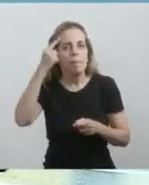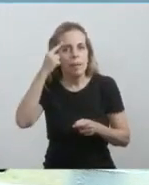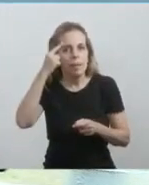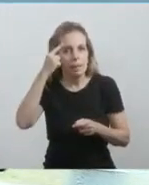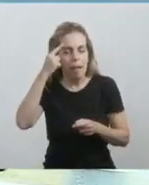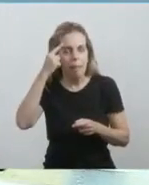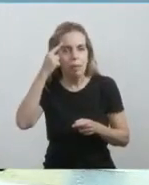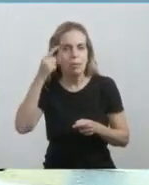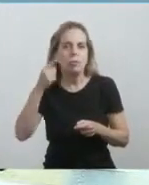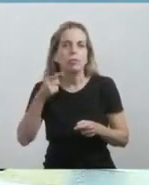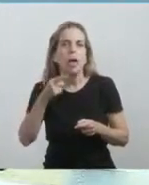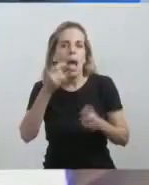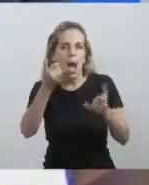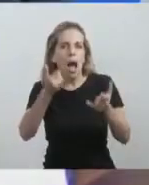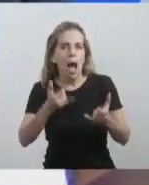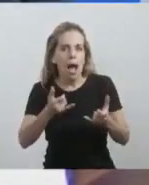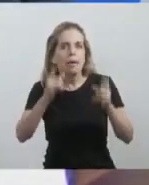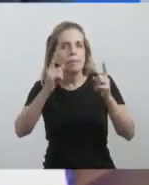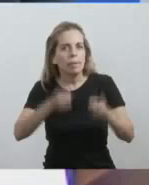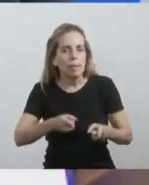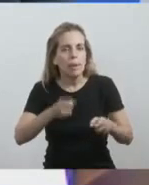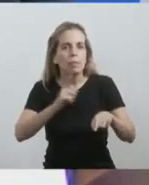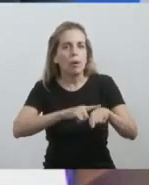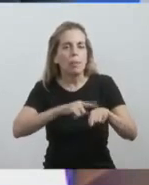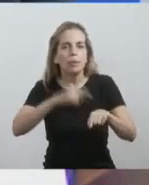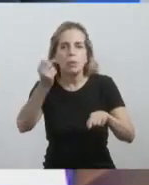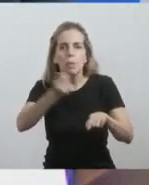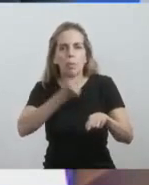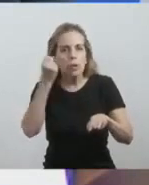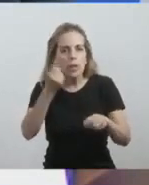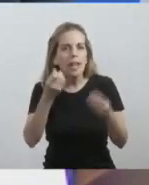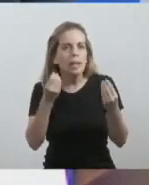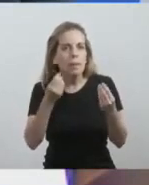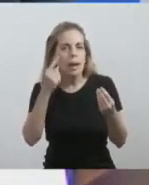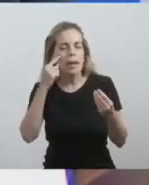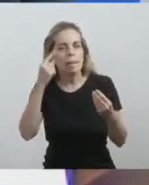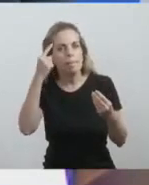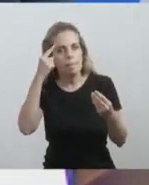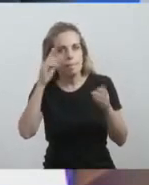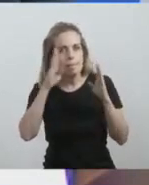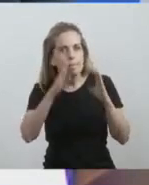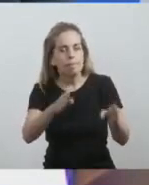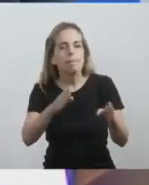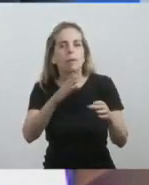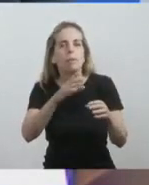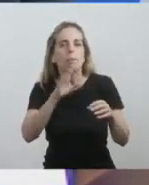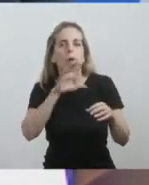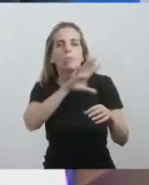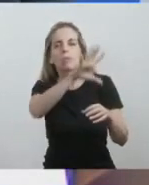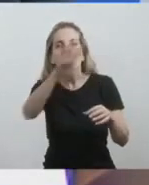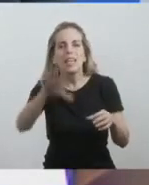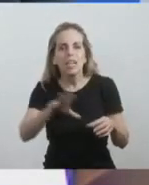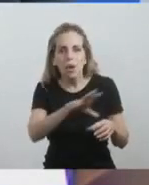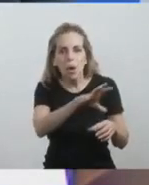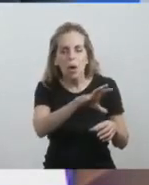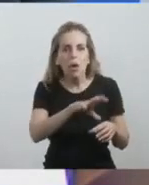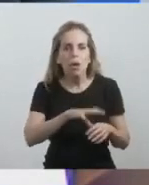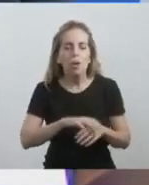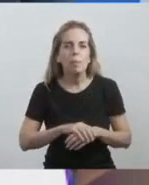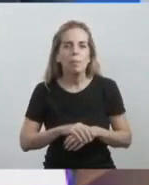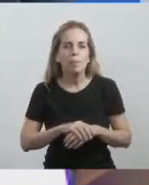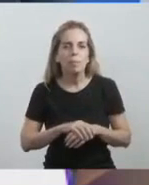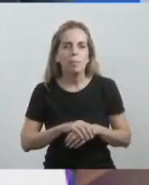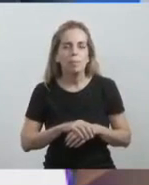hay un gran espacio para poder profundizar aún más el regionalismo a partir de